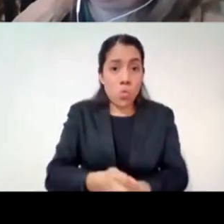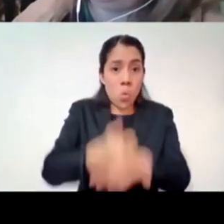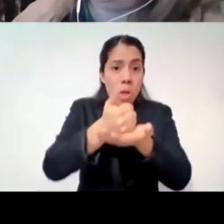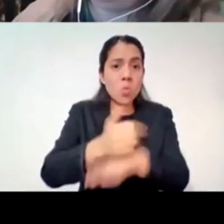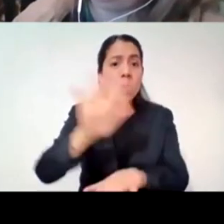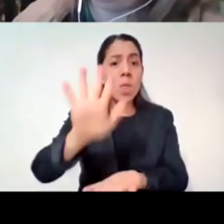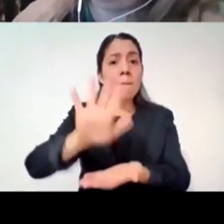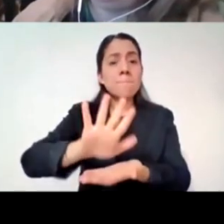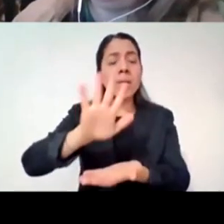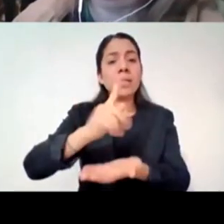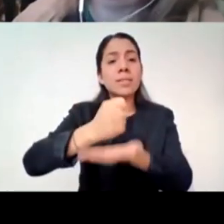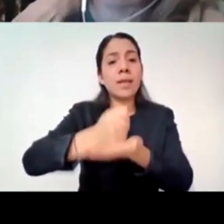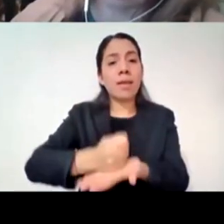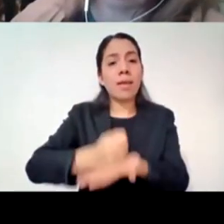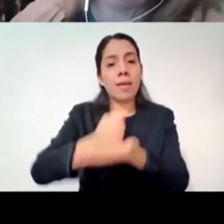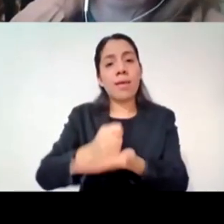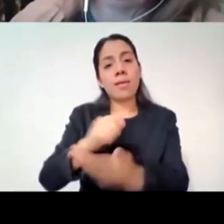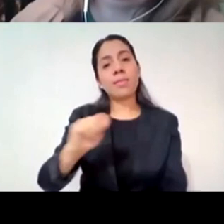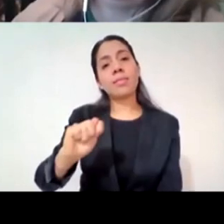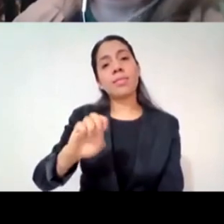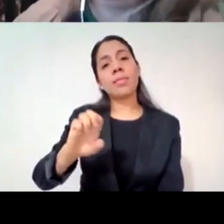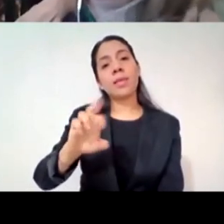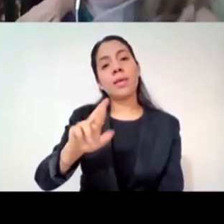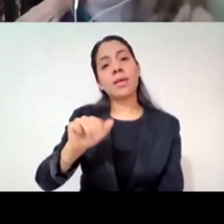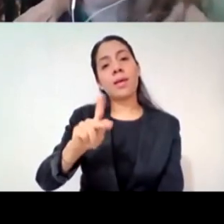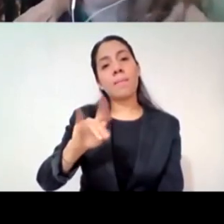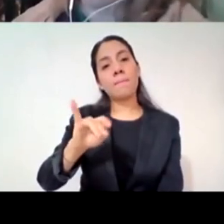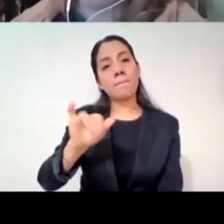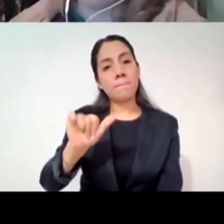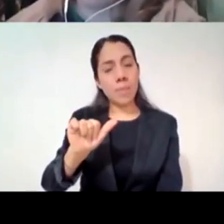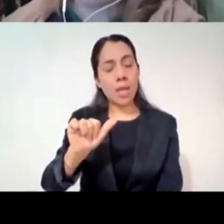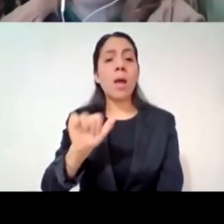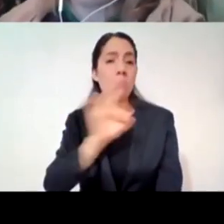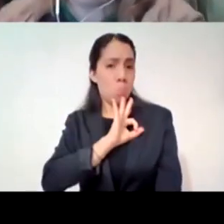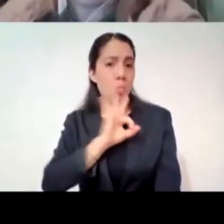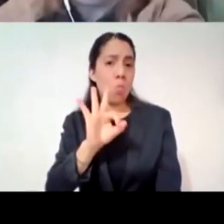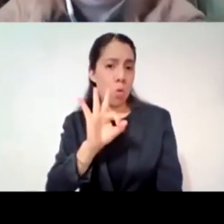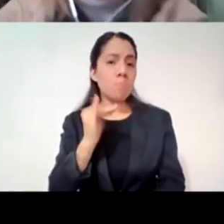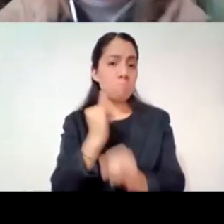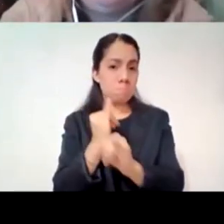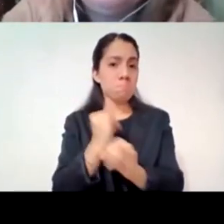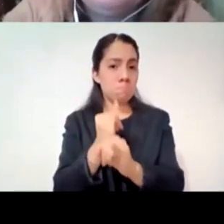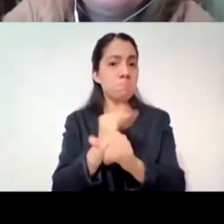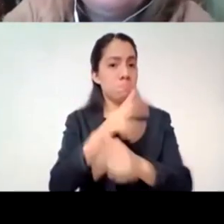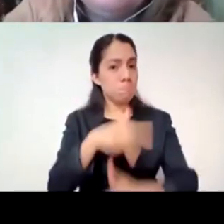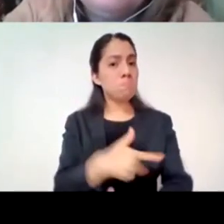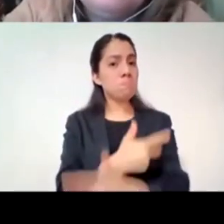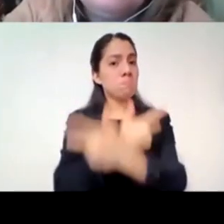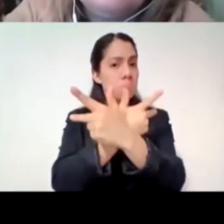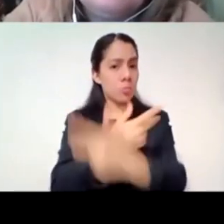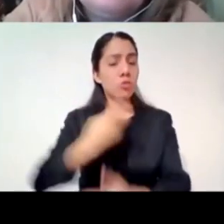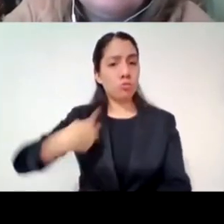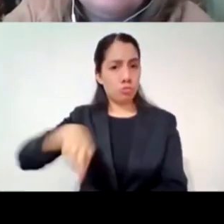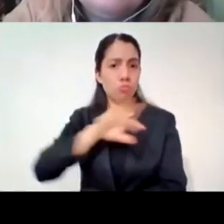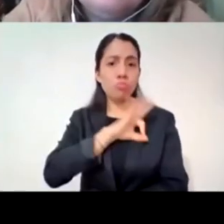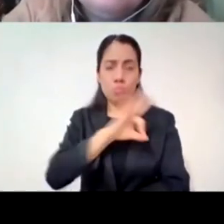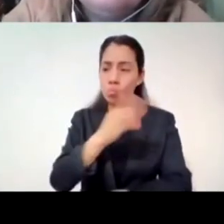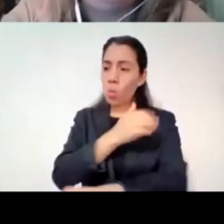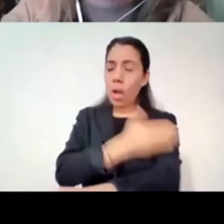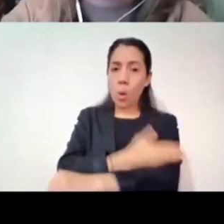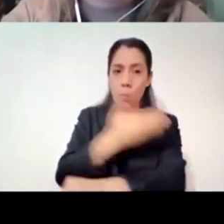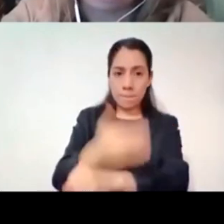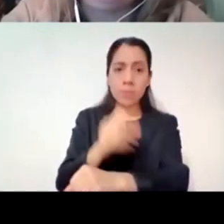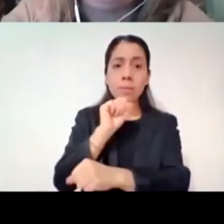online entonces si es nuestra herramienta es nuestro recurso actualmente podemos acompañar el teléfono es otro